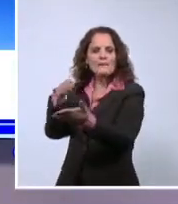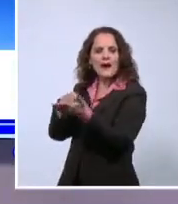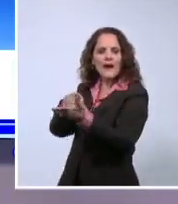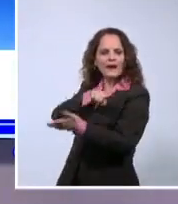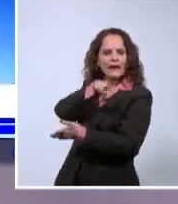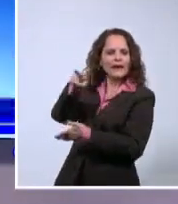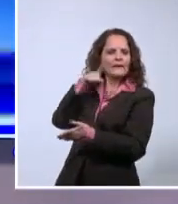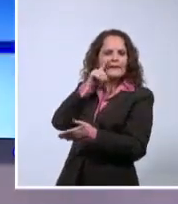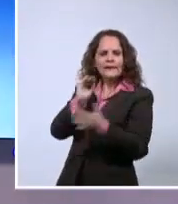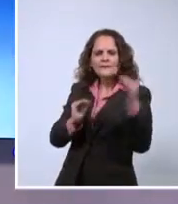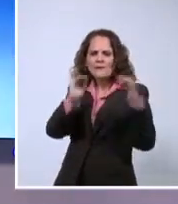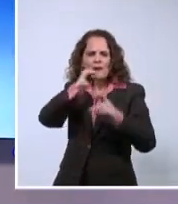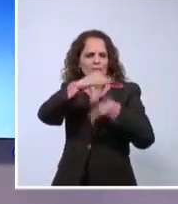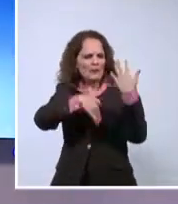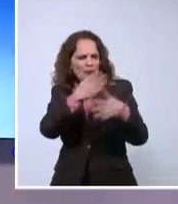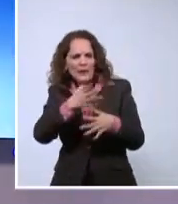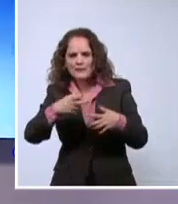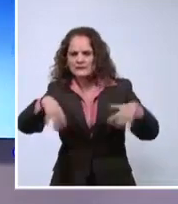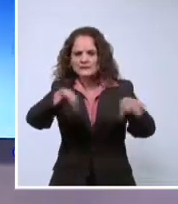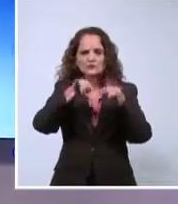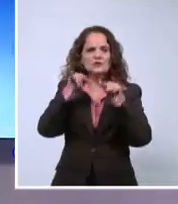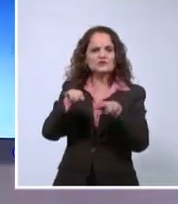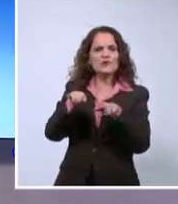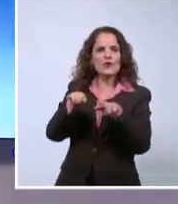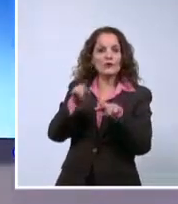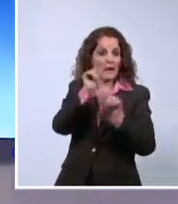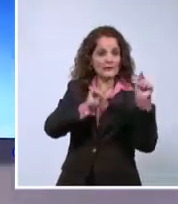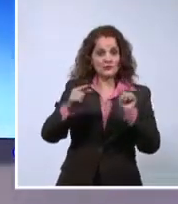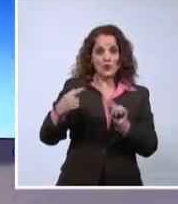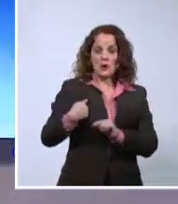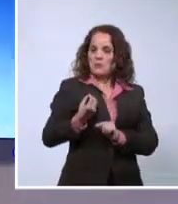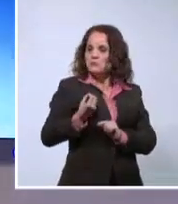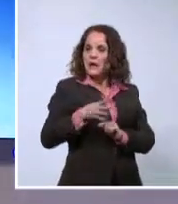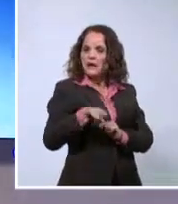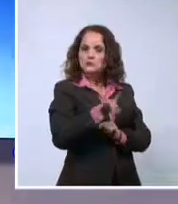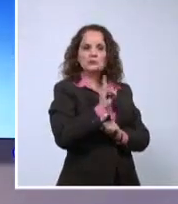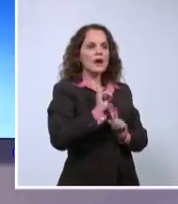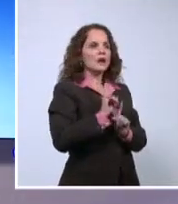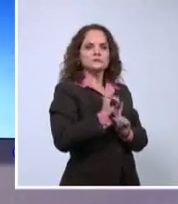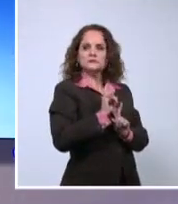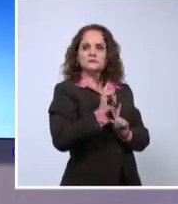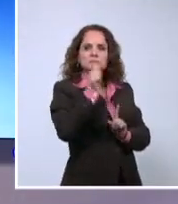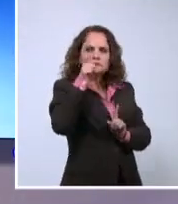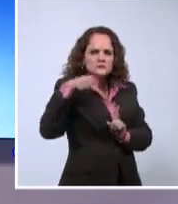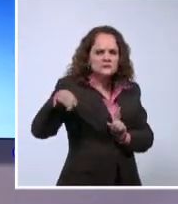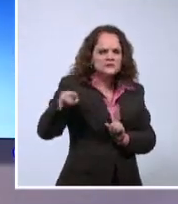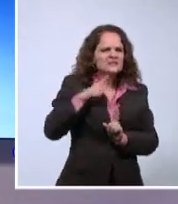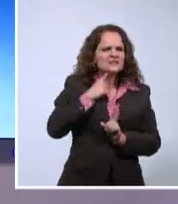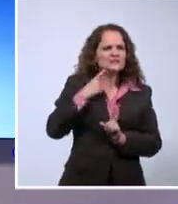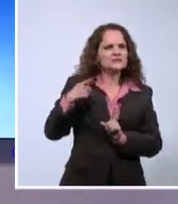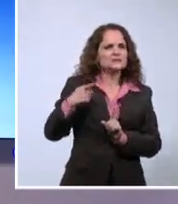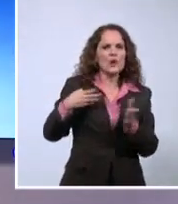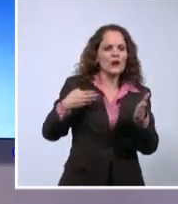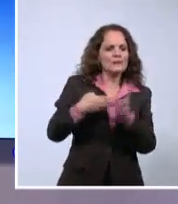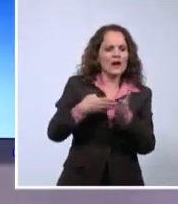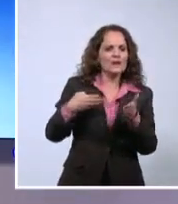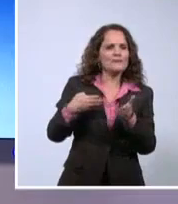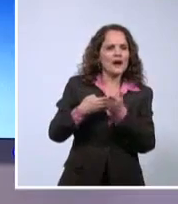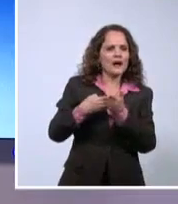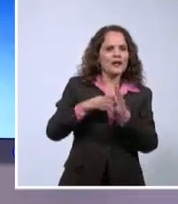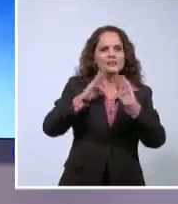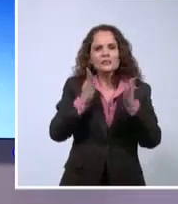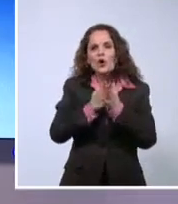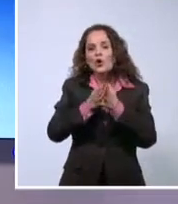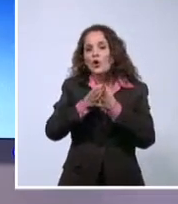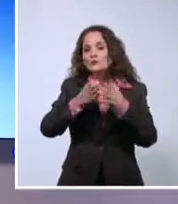desviarnos a usted, a mí, de la batalla diaria con los problemas de cada día, entorpecer a este país en ese